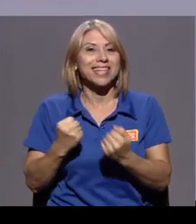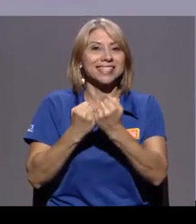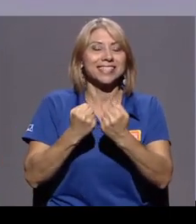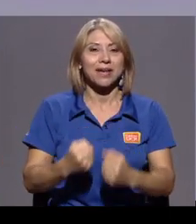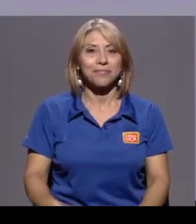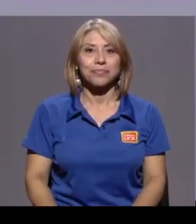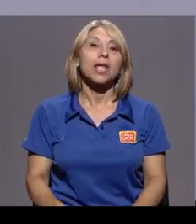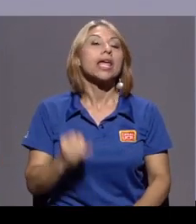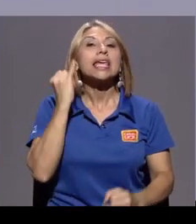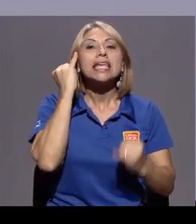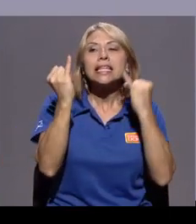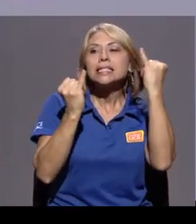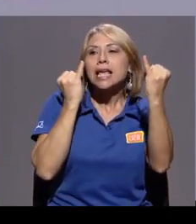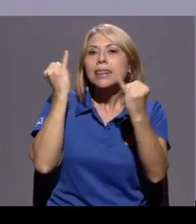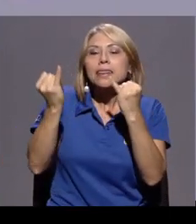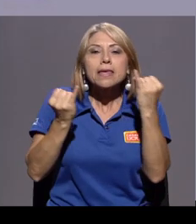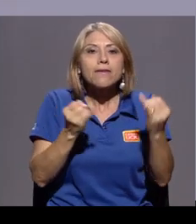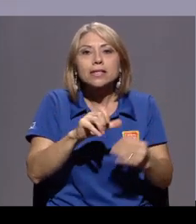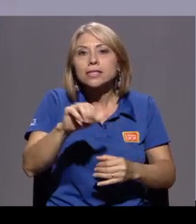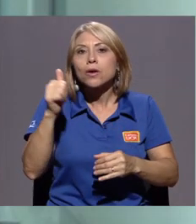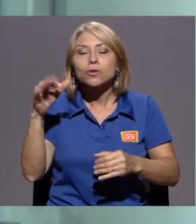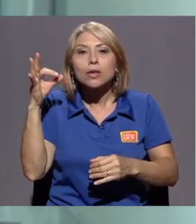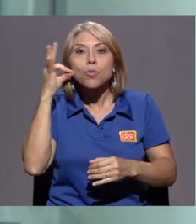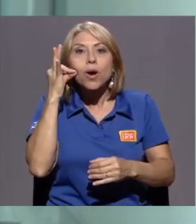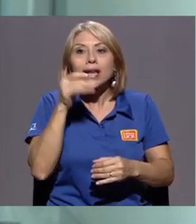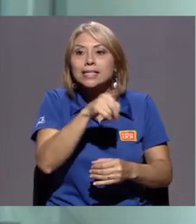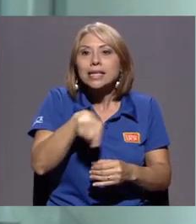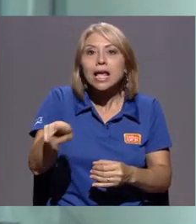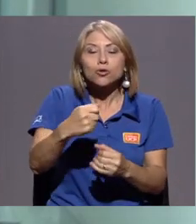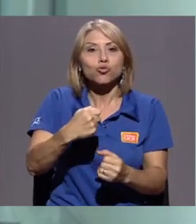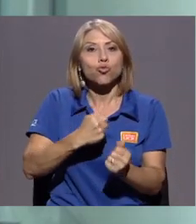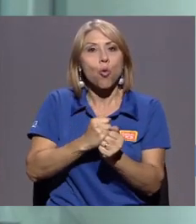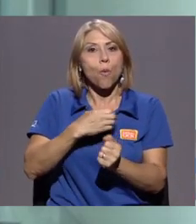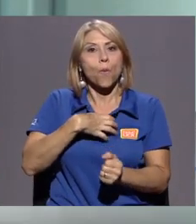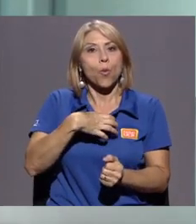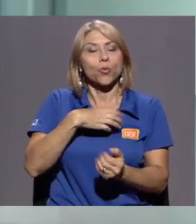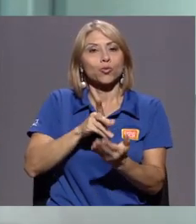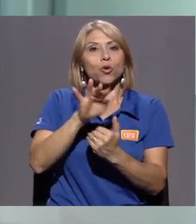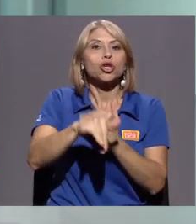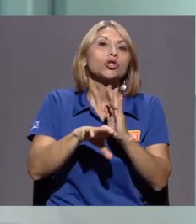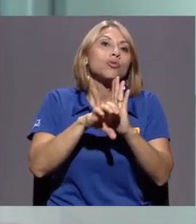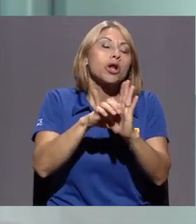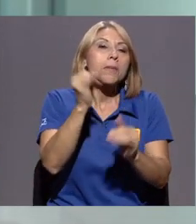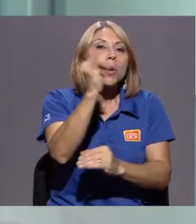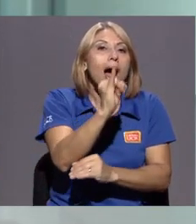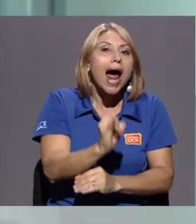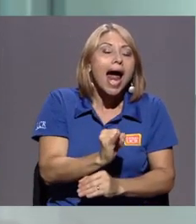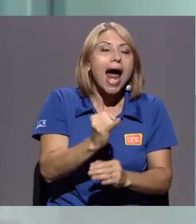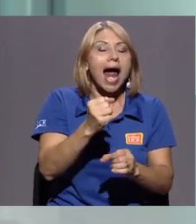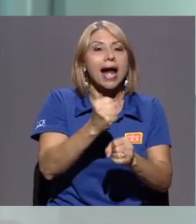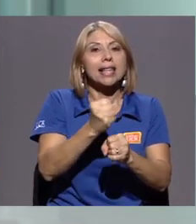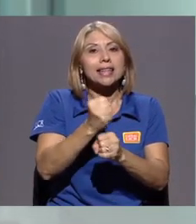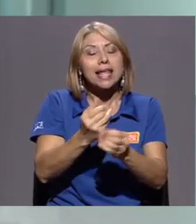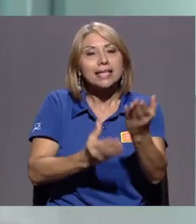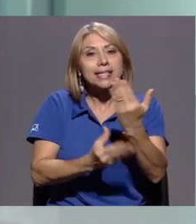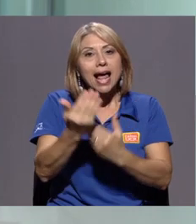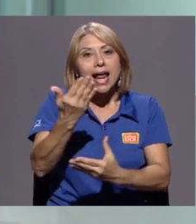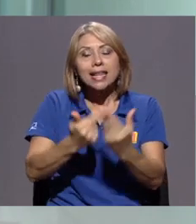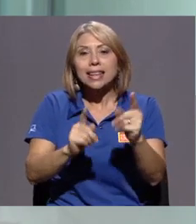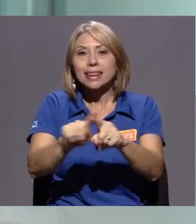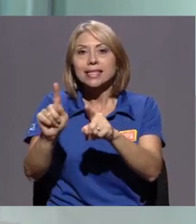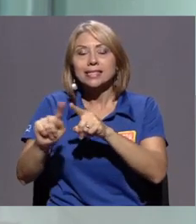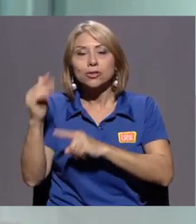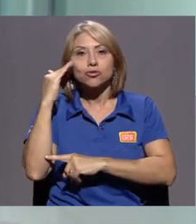Iniciativas de otras mujeres que se están autogestionando sus propios proyectos, como de artesanía, de distintos